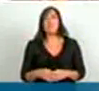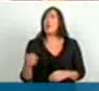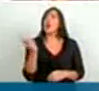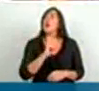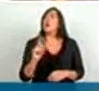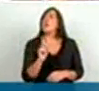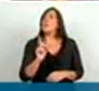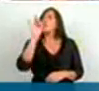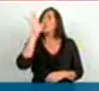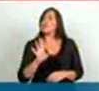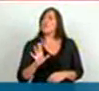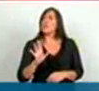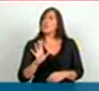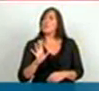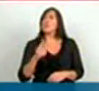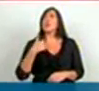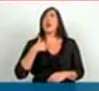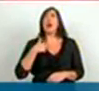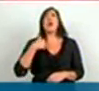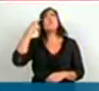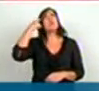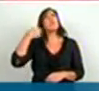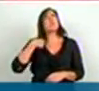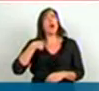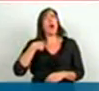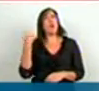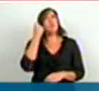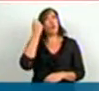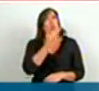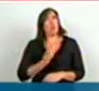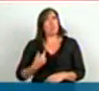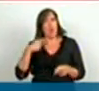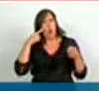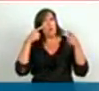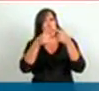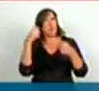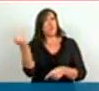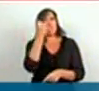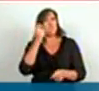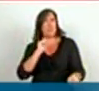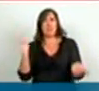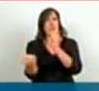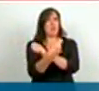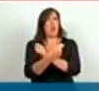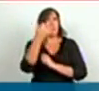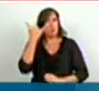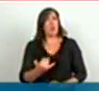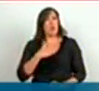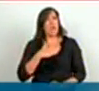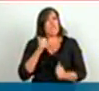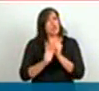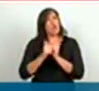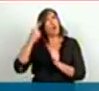solamente tengo un compromiso en la dirección de ese cambio con mis propias convicciones y con mi propia